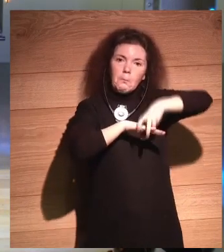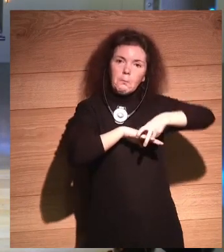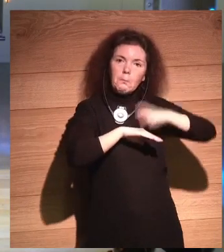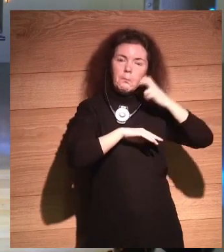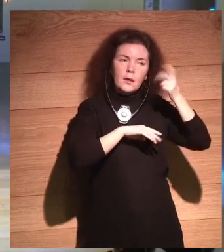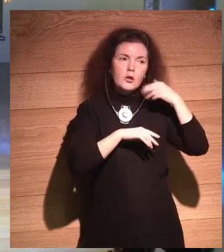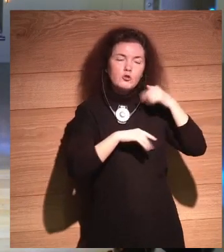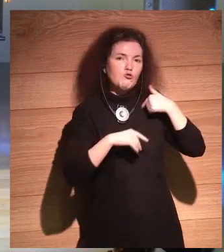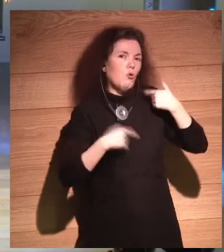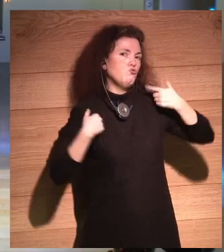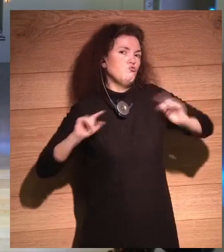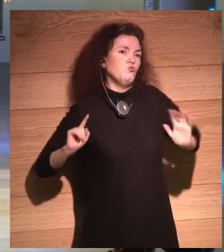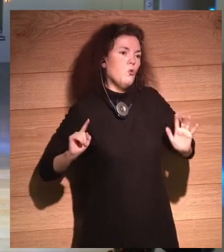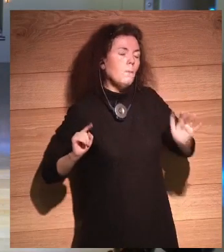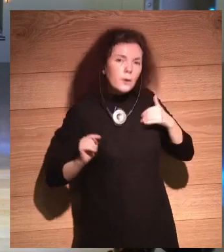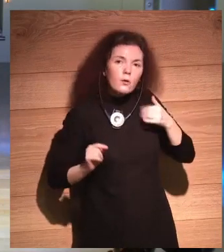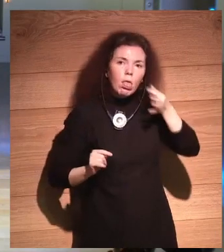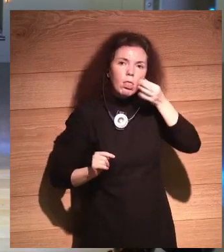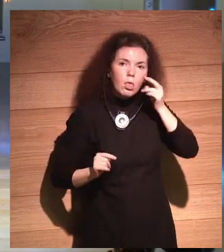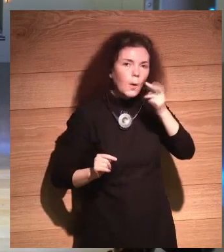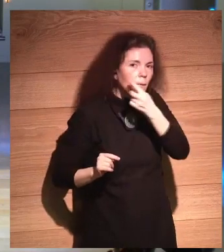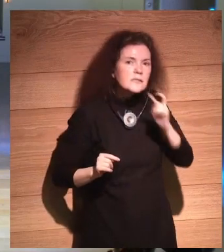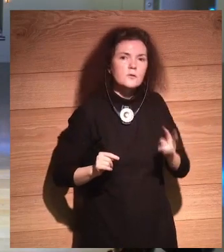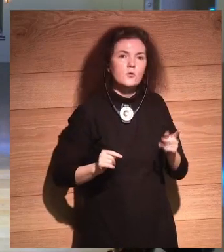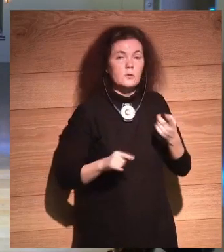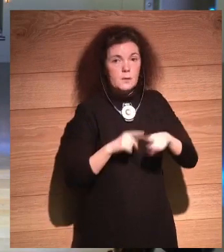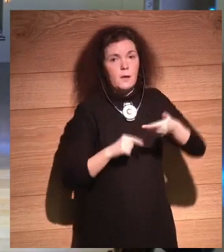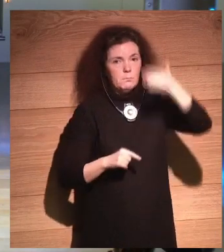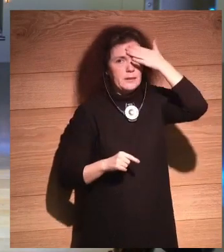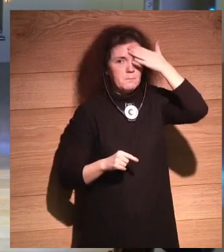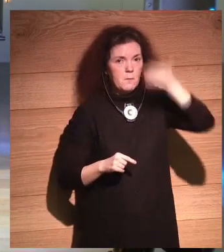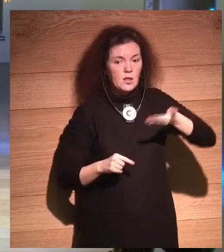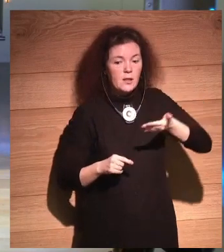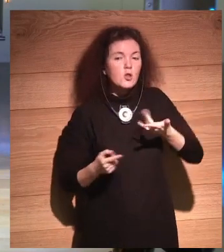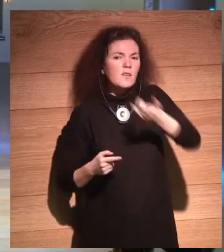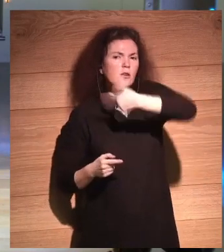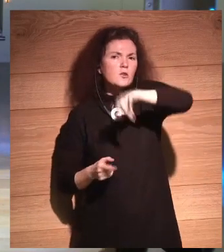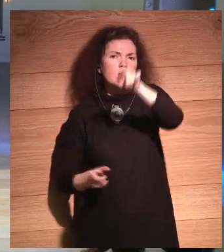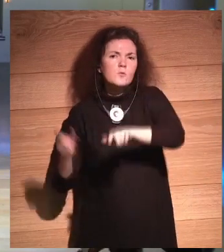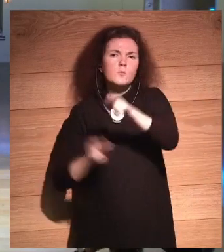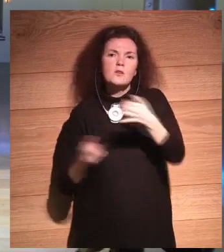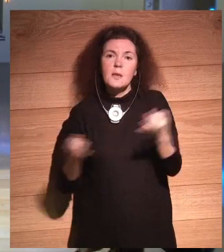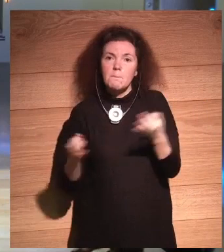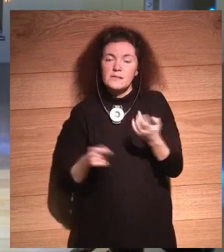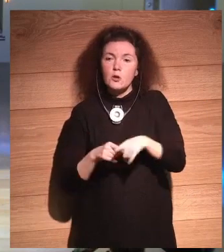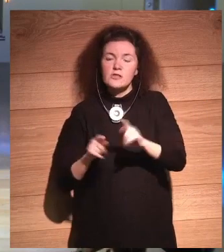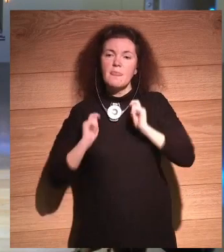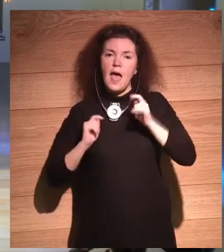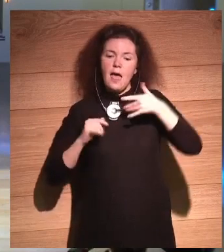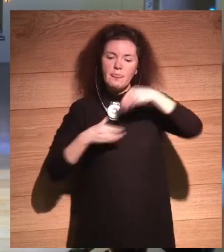vi. Así que esto es una cuestión principal. Entonces, ¿qué pasa con nosotros? ¿Qué pasa con las cosas que nos convierten en humanos?